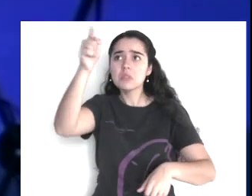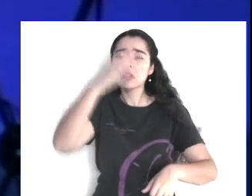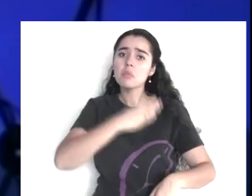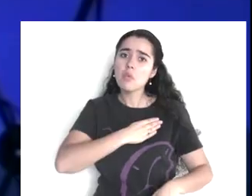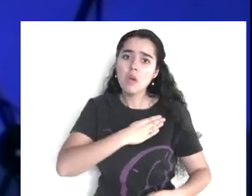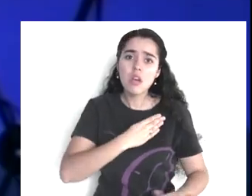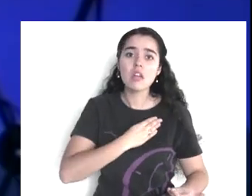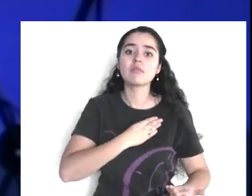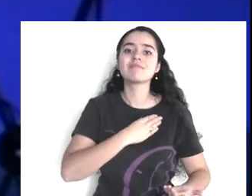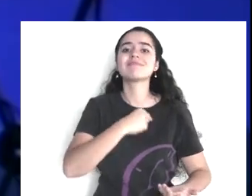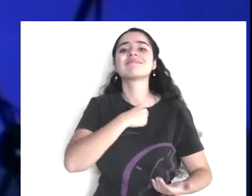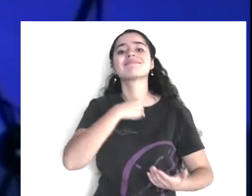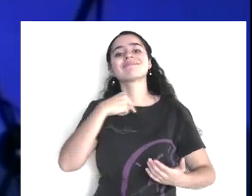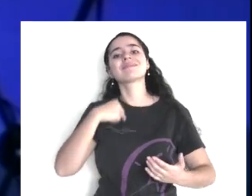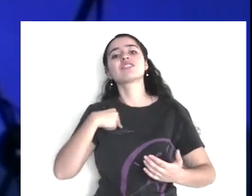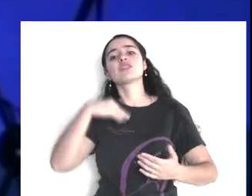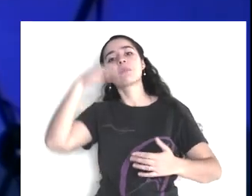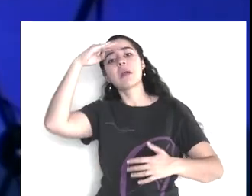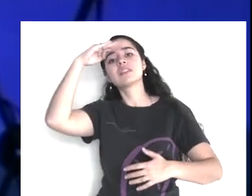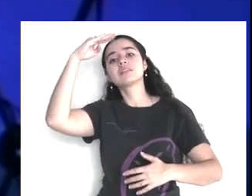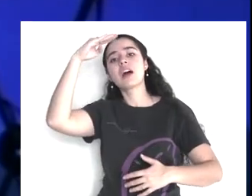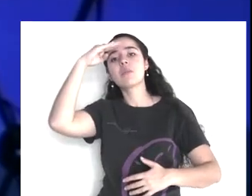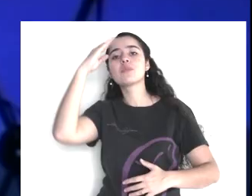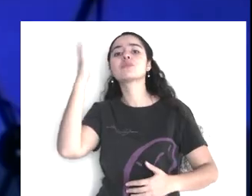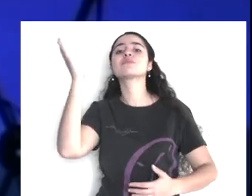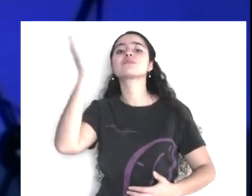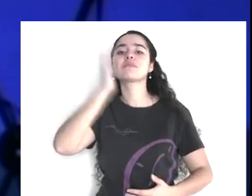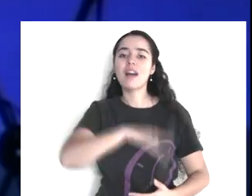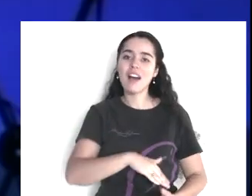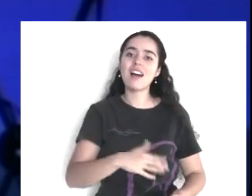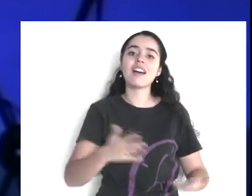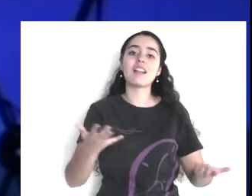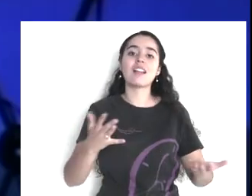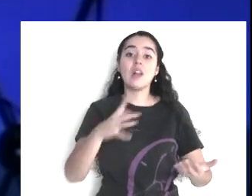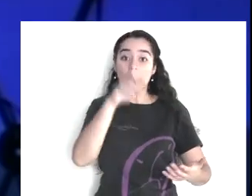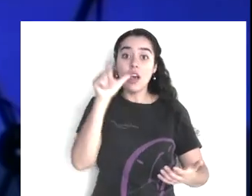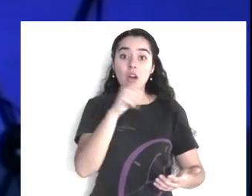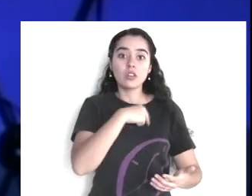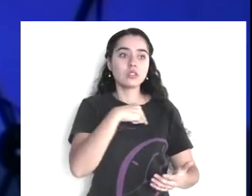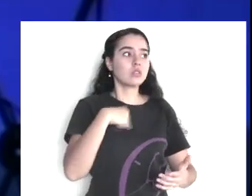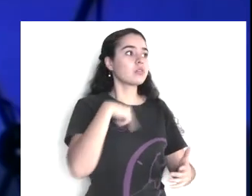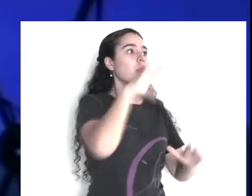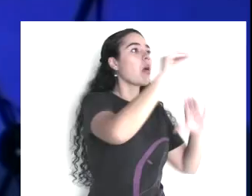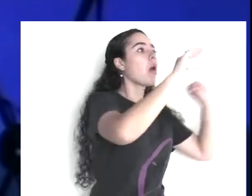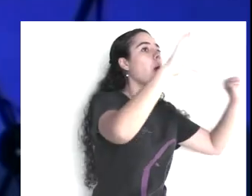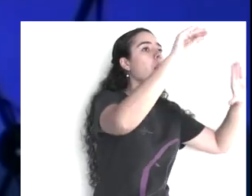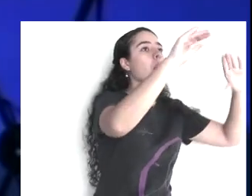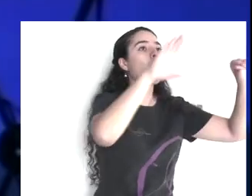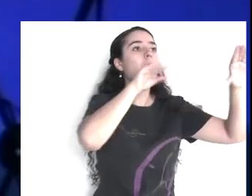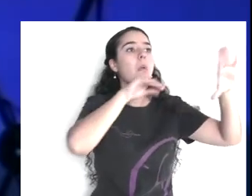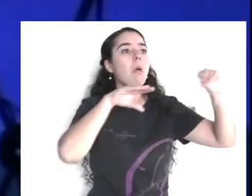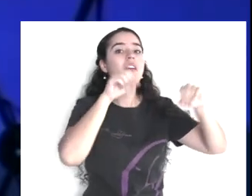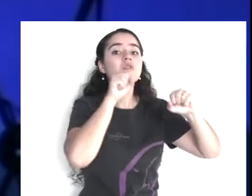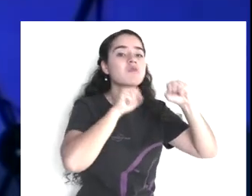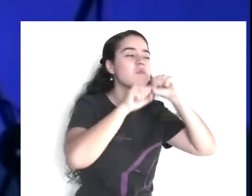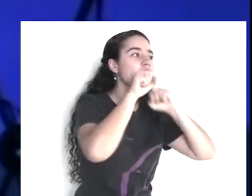pero todavía la cosa se pone peor, eso que nos comentaron, se lo comentamos a otros nosotros,